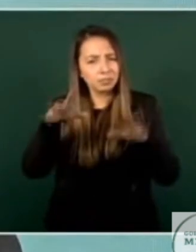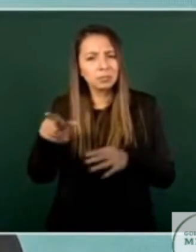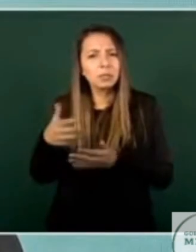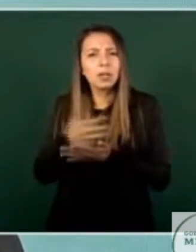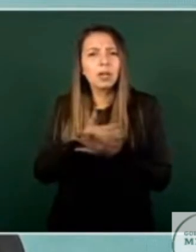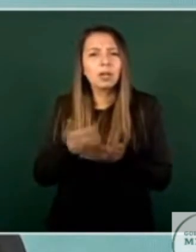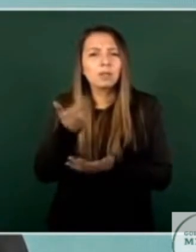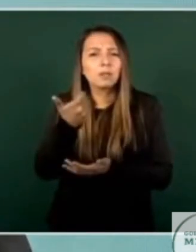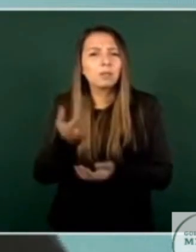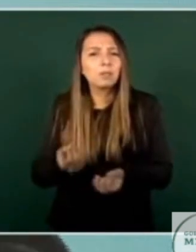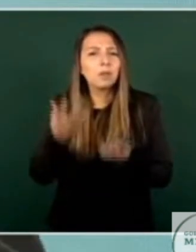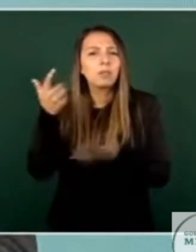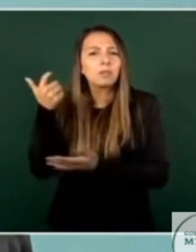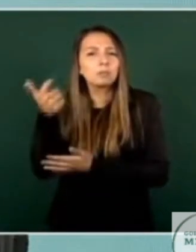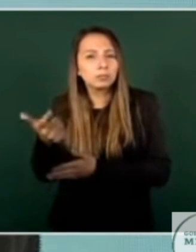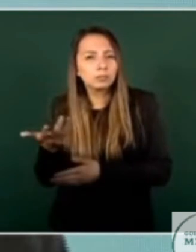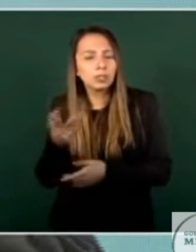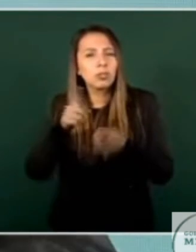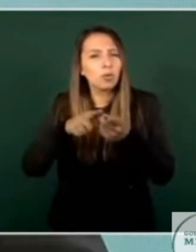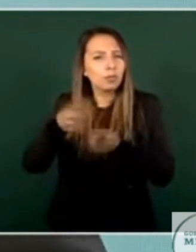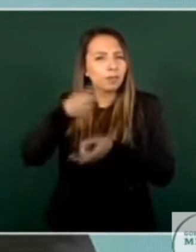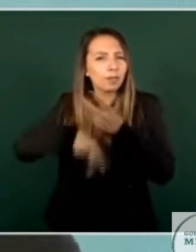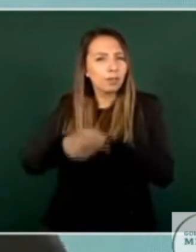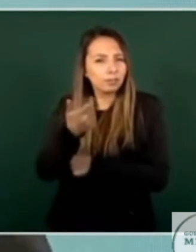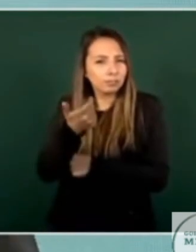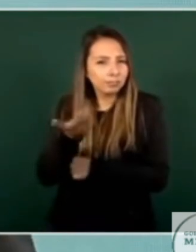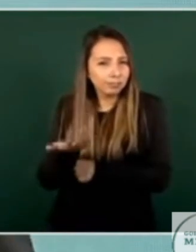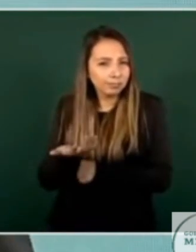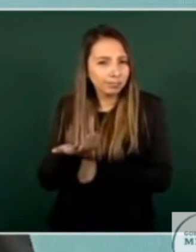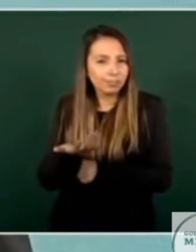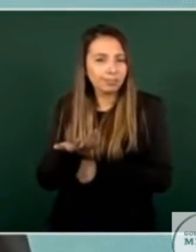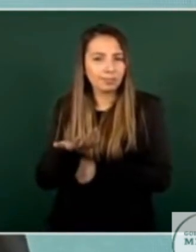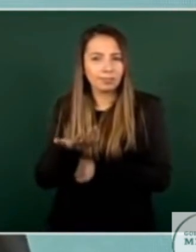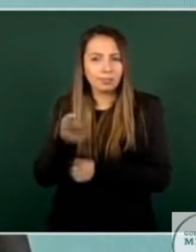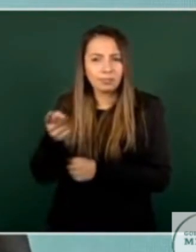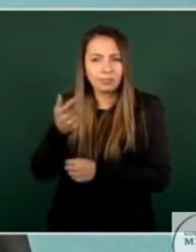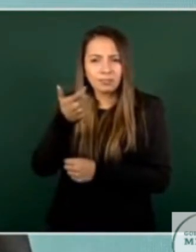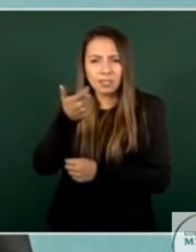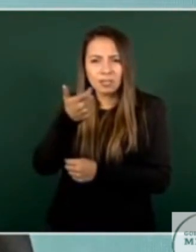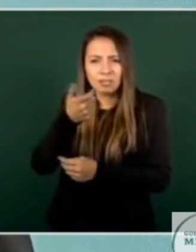de dónde obtienen sus recursos